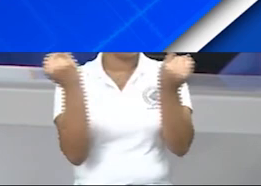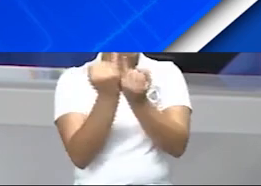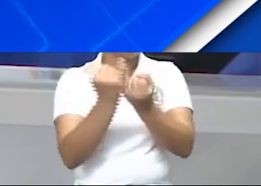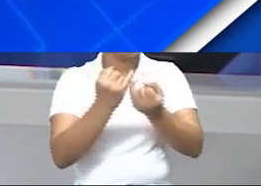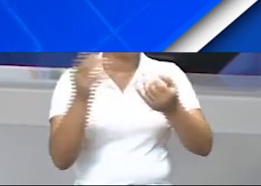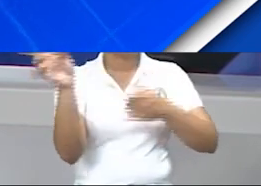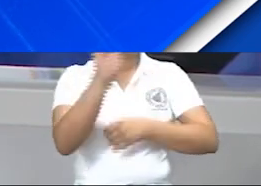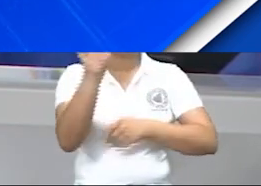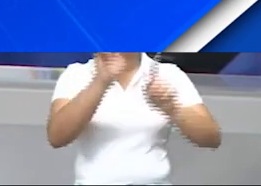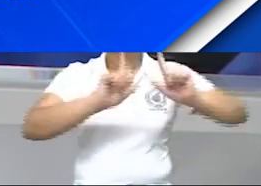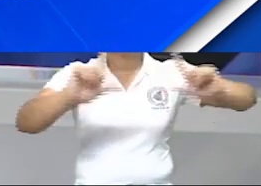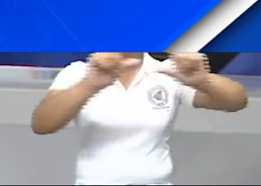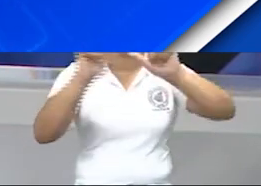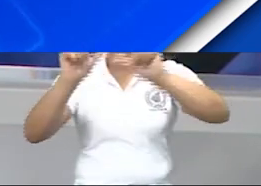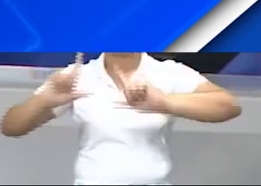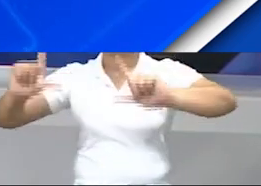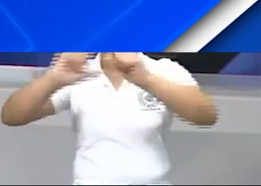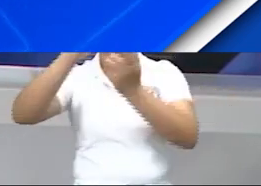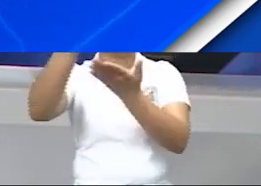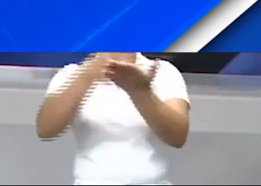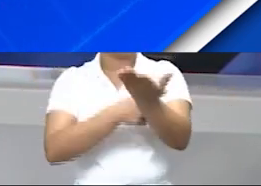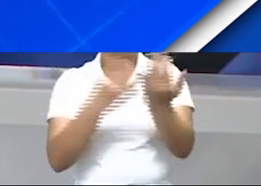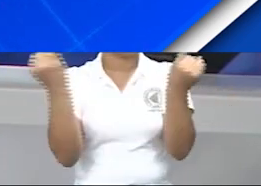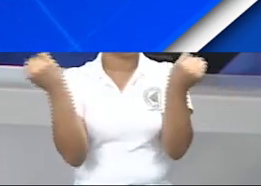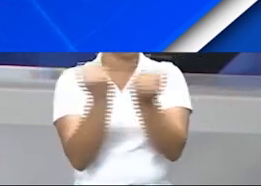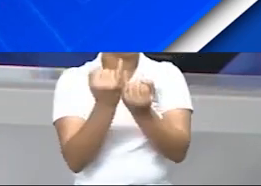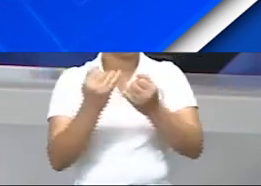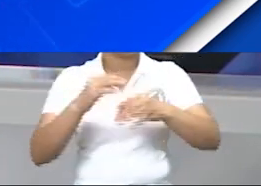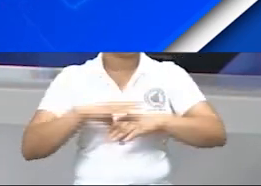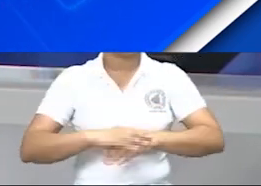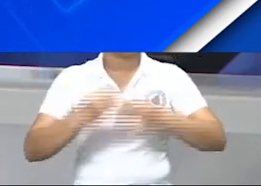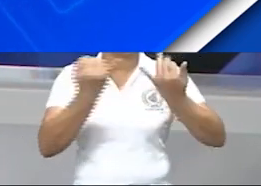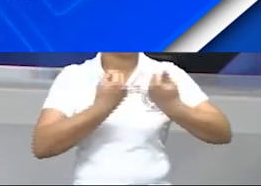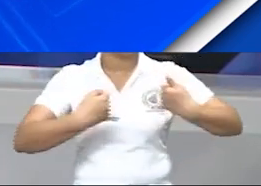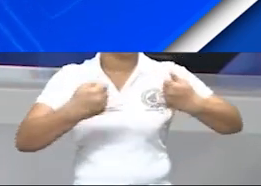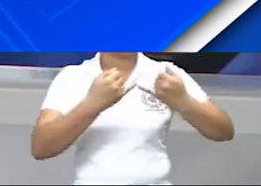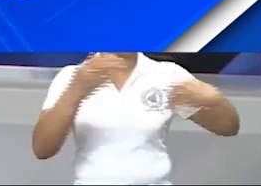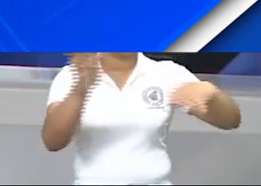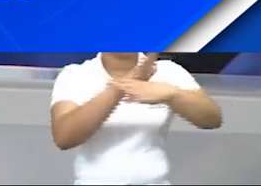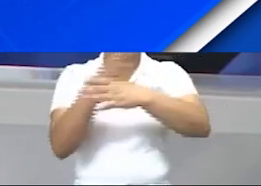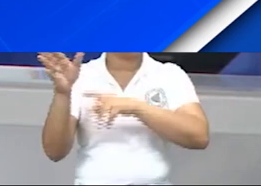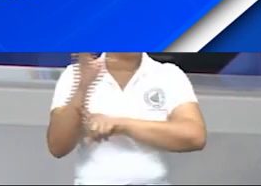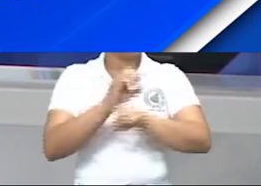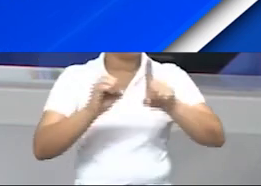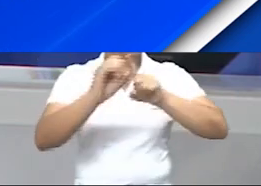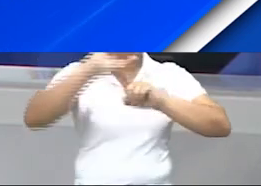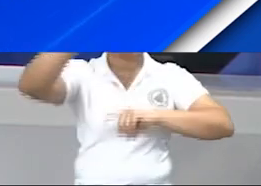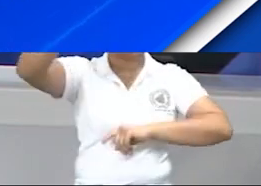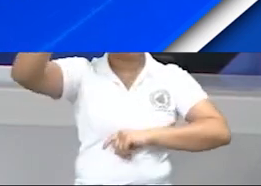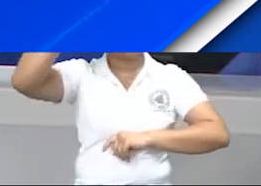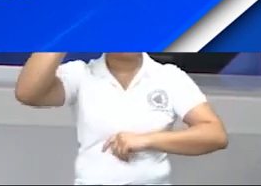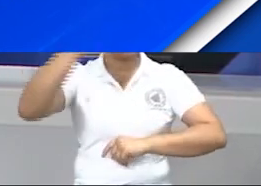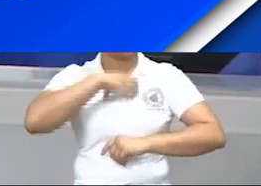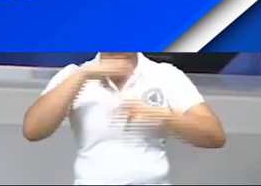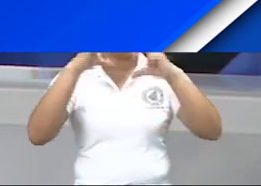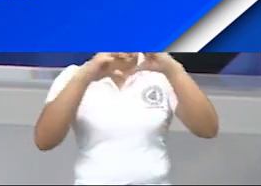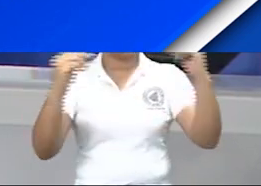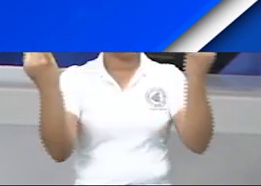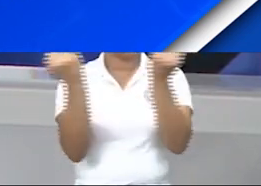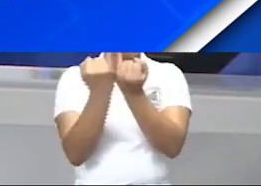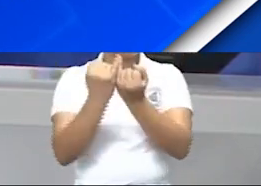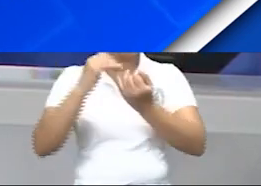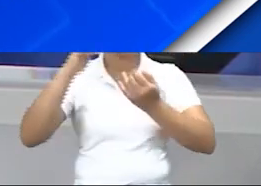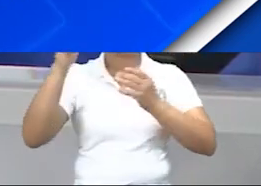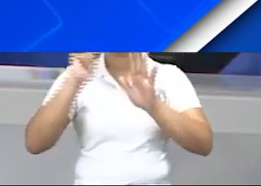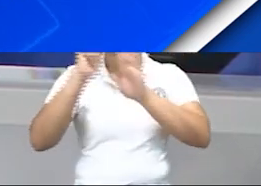serán ejecutados los proyectos. Las instituciones y organismos de los gobiernos de la República de Nicaragua y de la